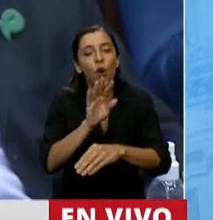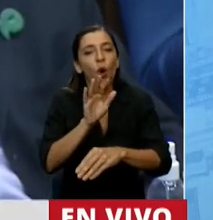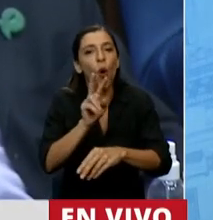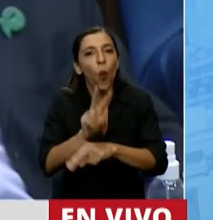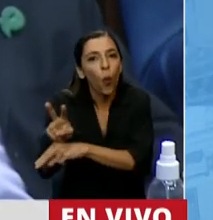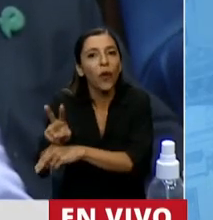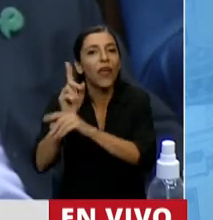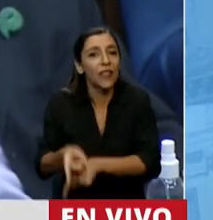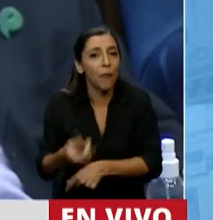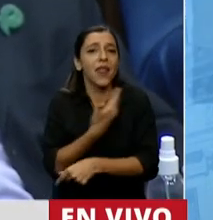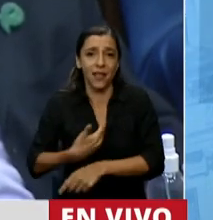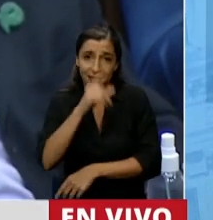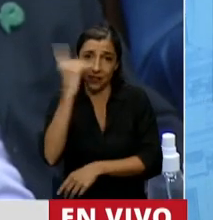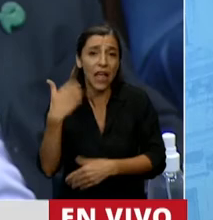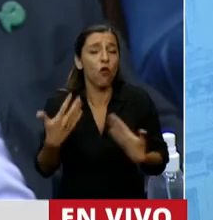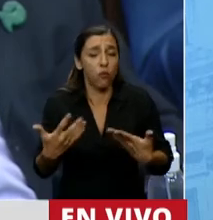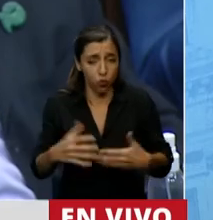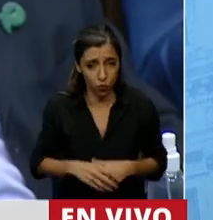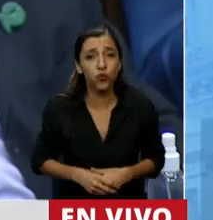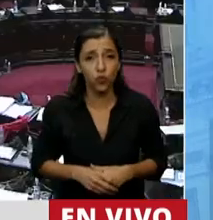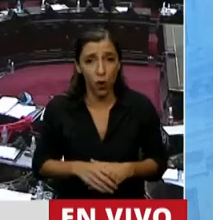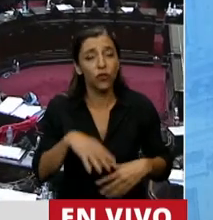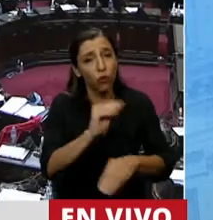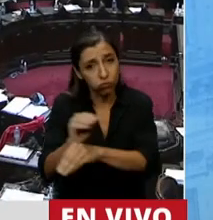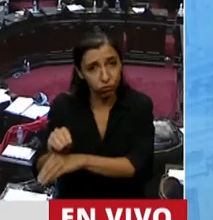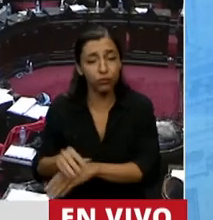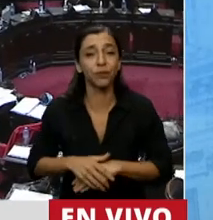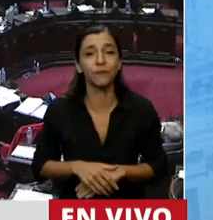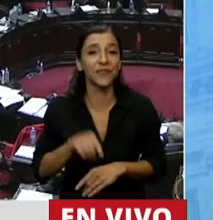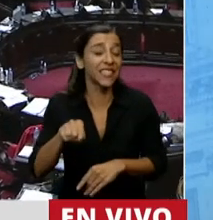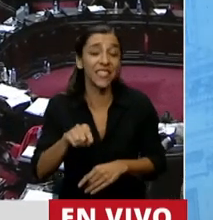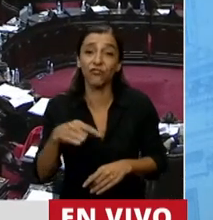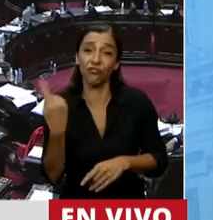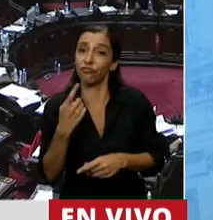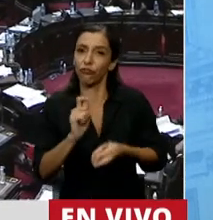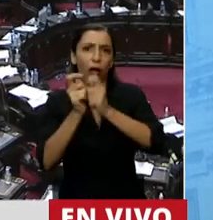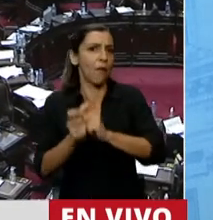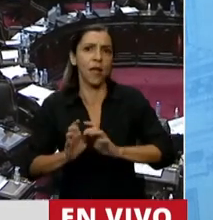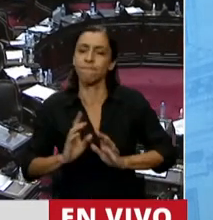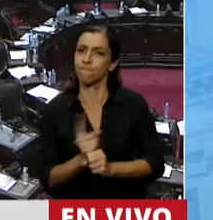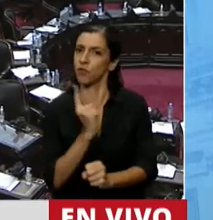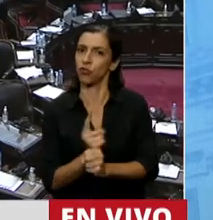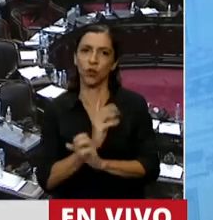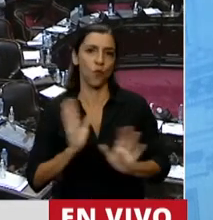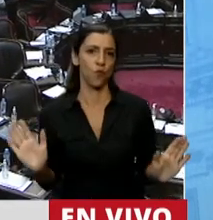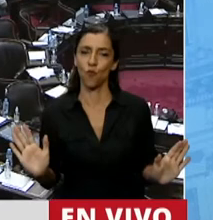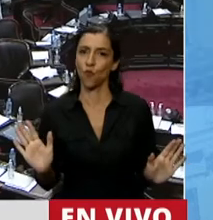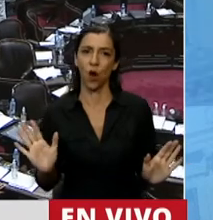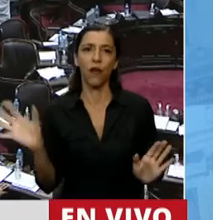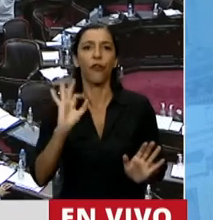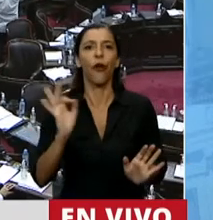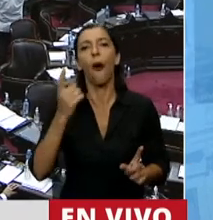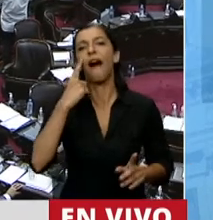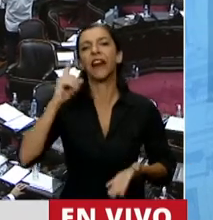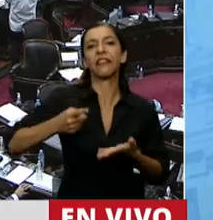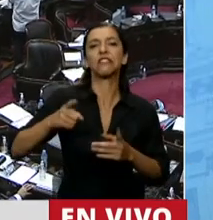los atributos que les corresponden. Son instancias que no se negocian, ni deben estar sujetos a la suerte o desgracia